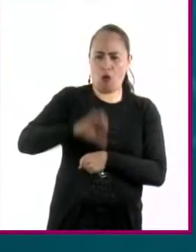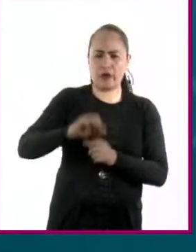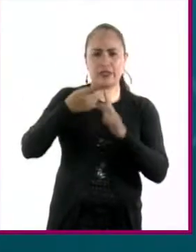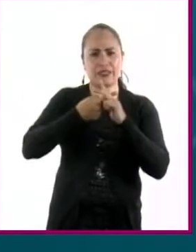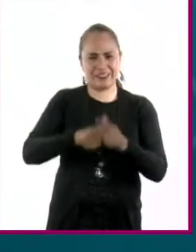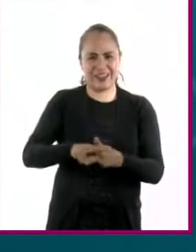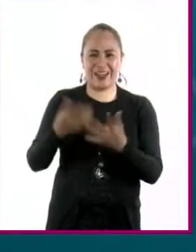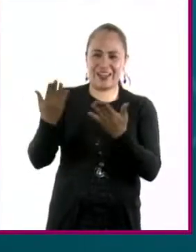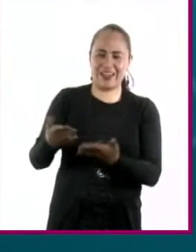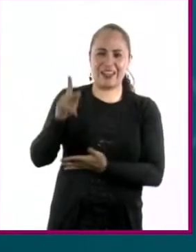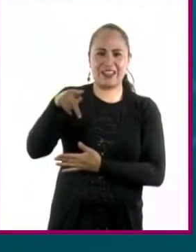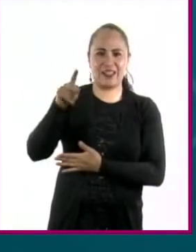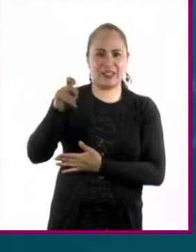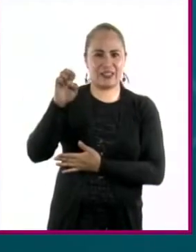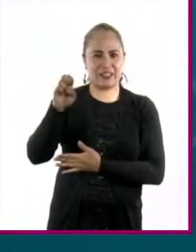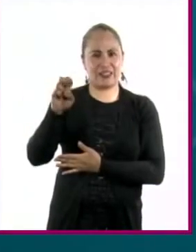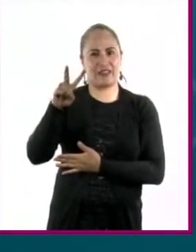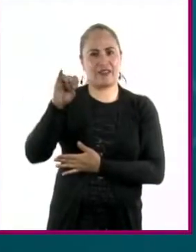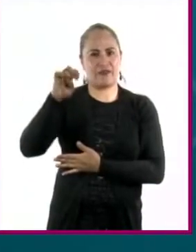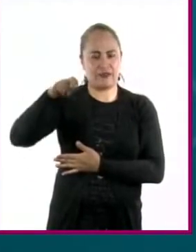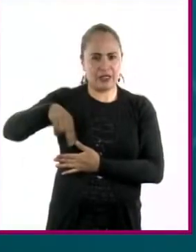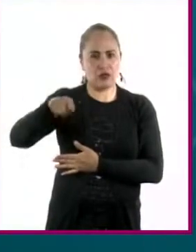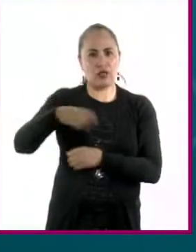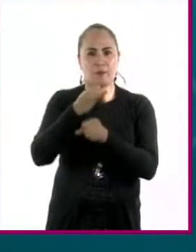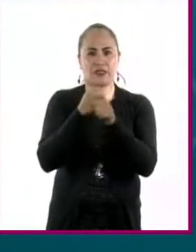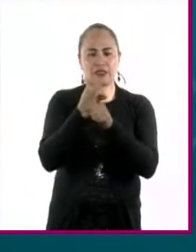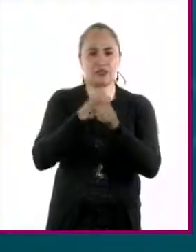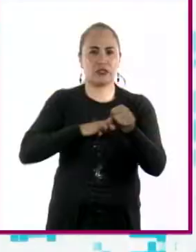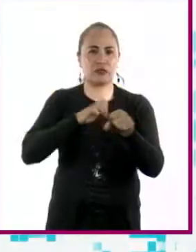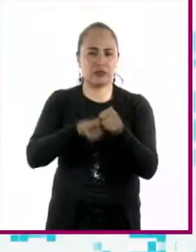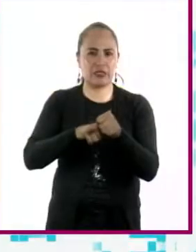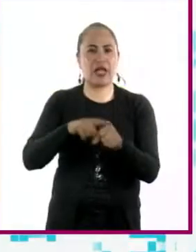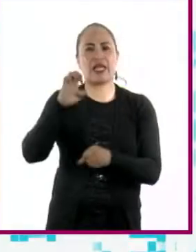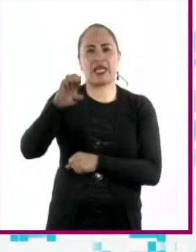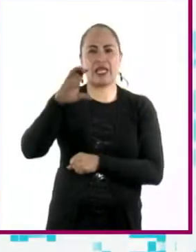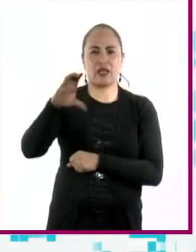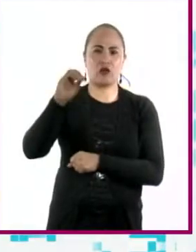con Kevin, que nos preparó una investigación especial sobre el ecocidio.